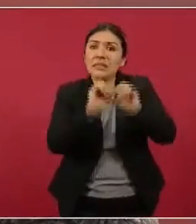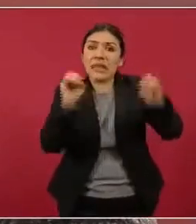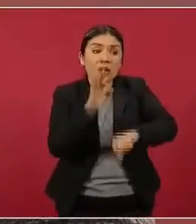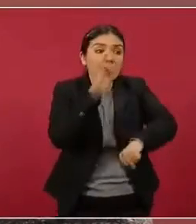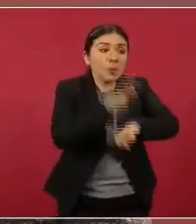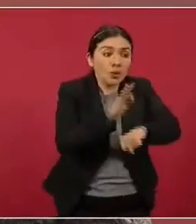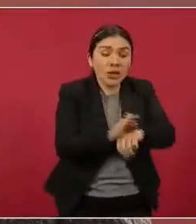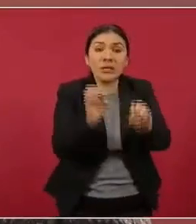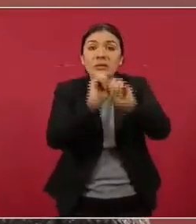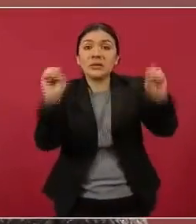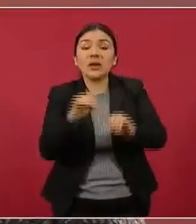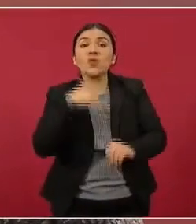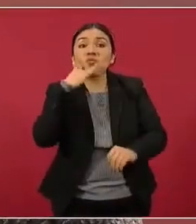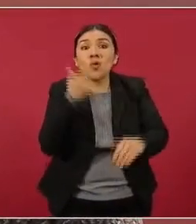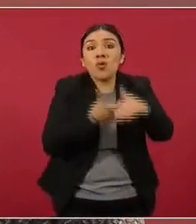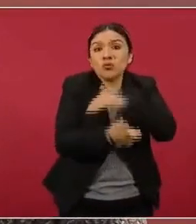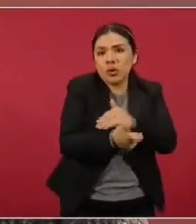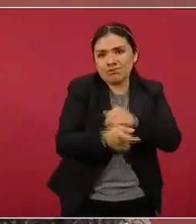corrupción.